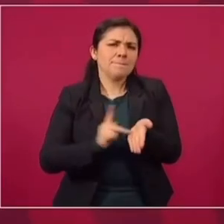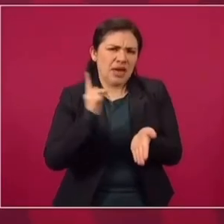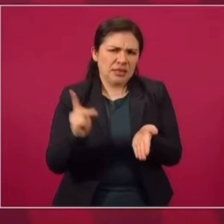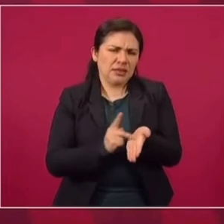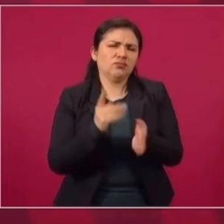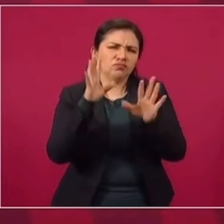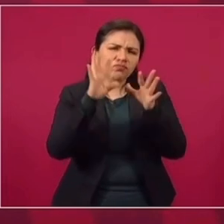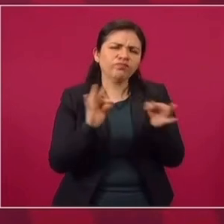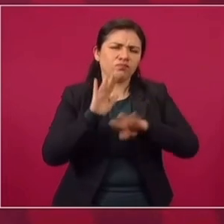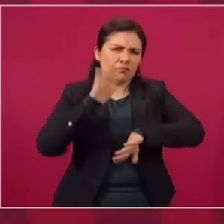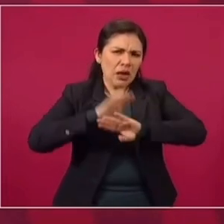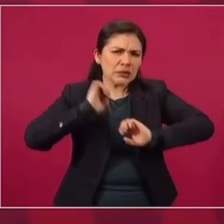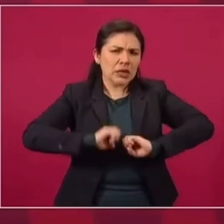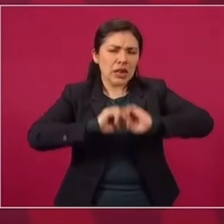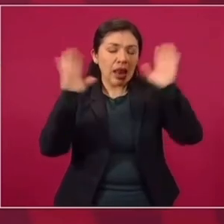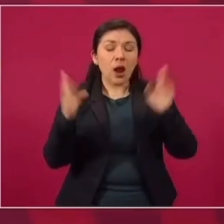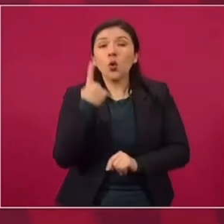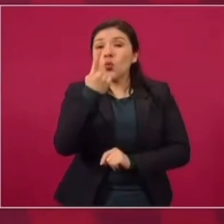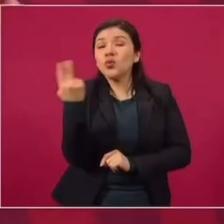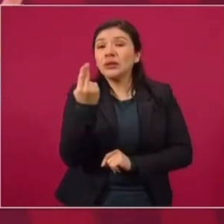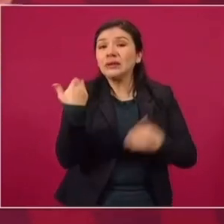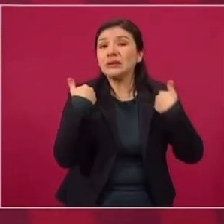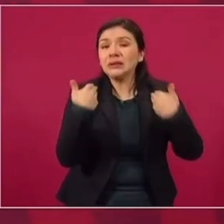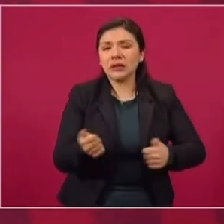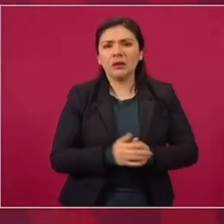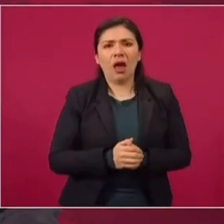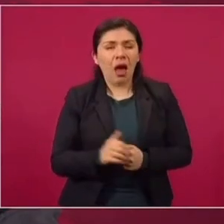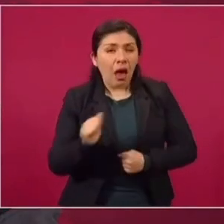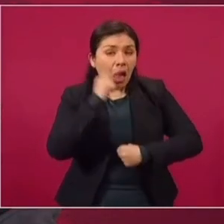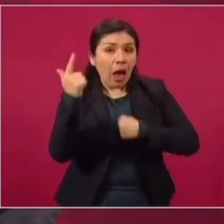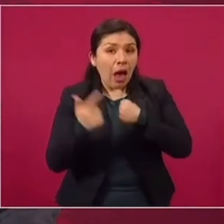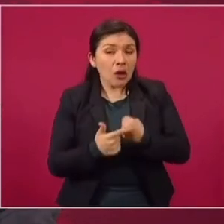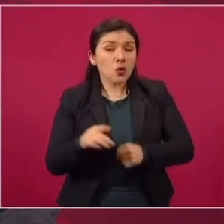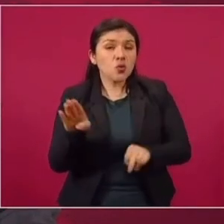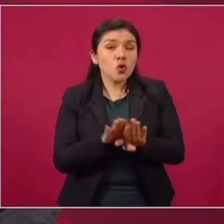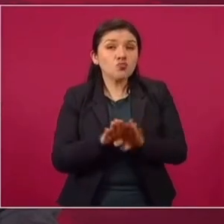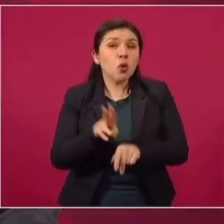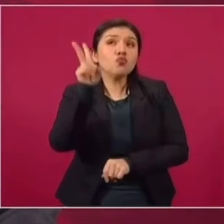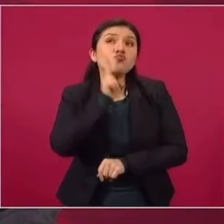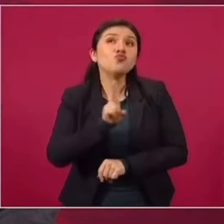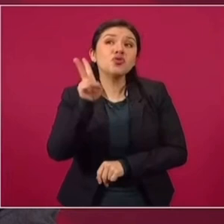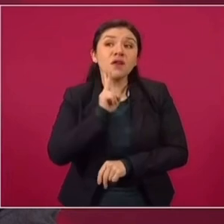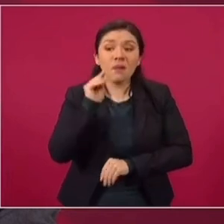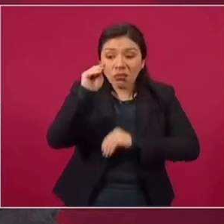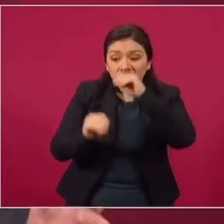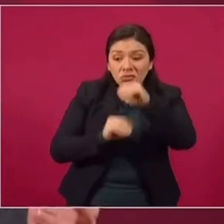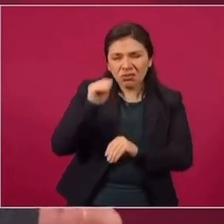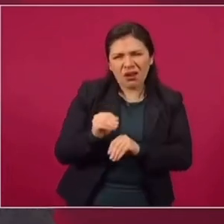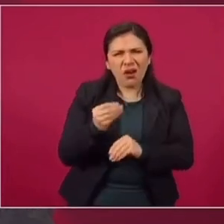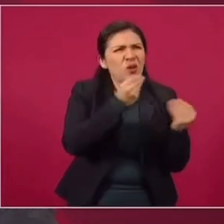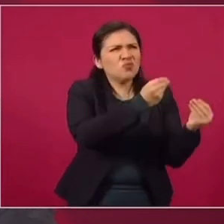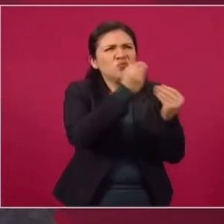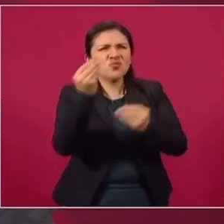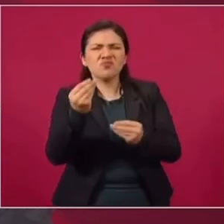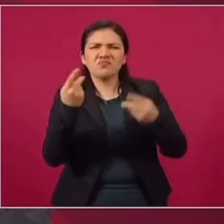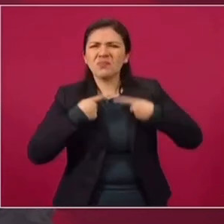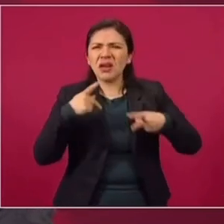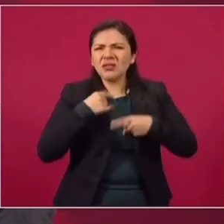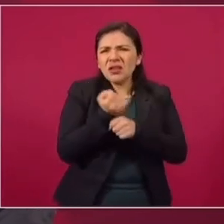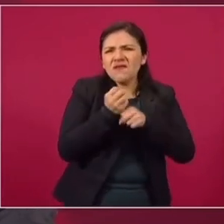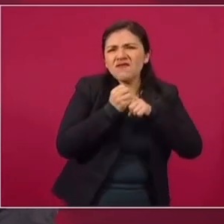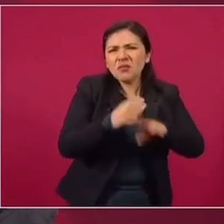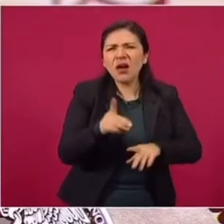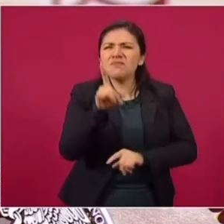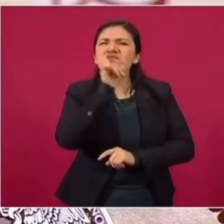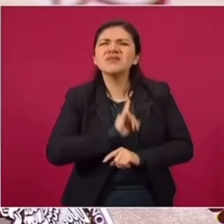Una de las cosas más importantes a tener claro es que no hubo ningún experimento, como señalan muchos medios de información,